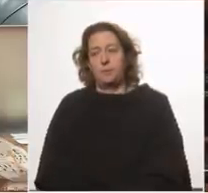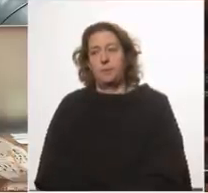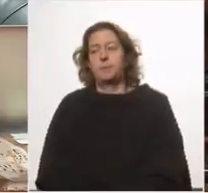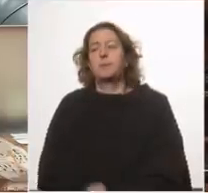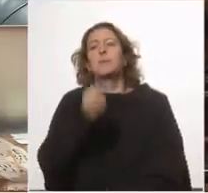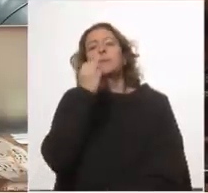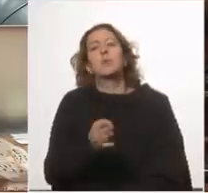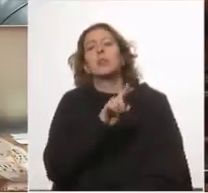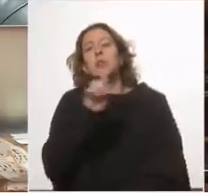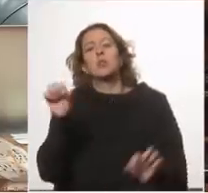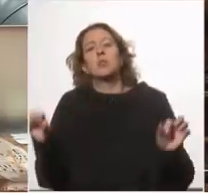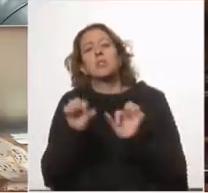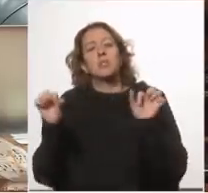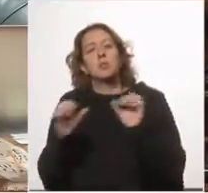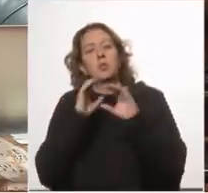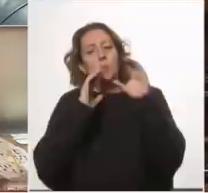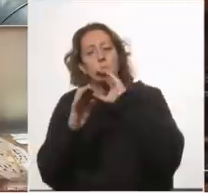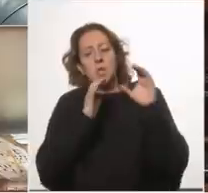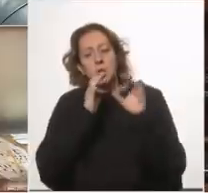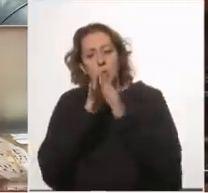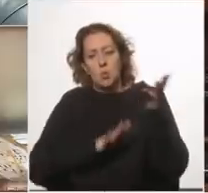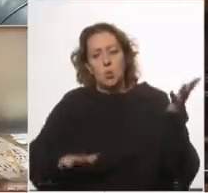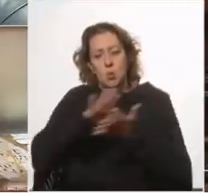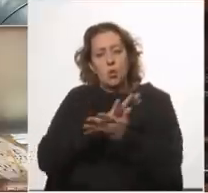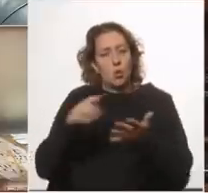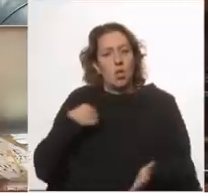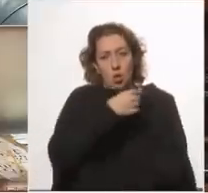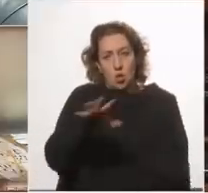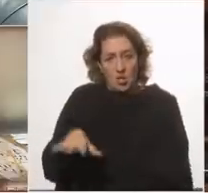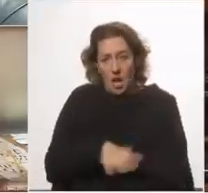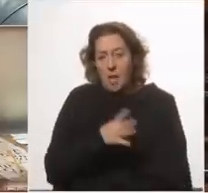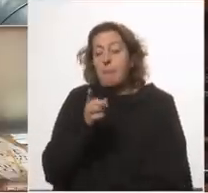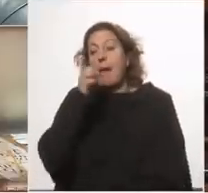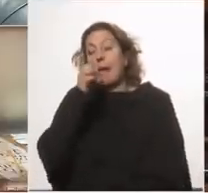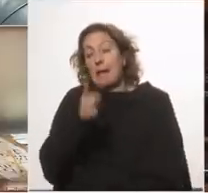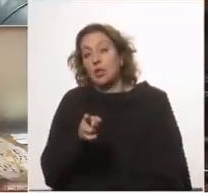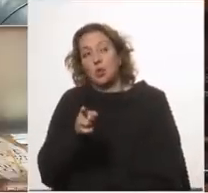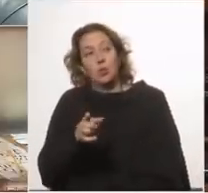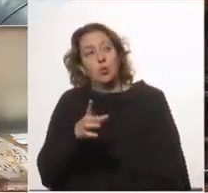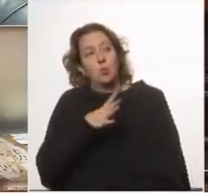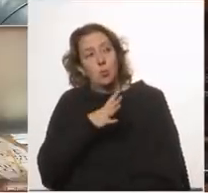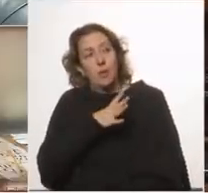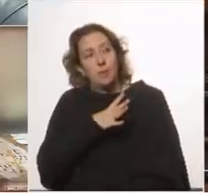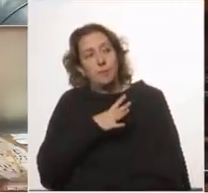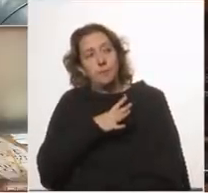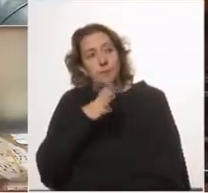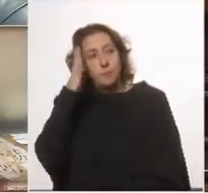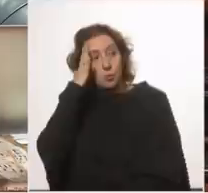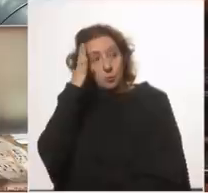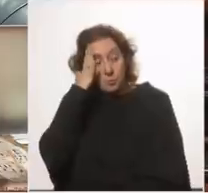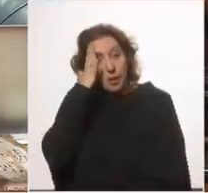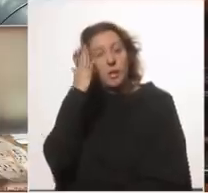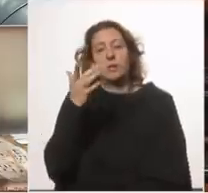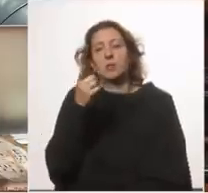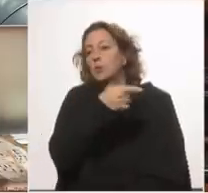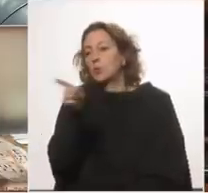¿por qué no se hizo comunicación a los sectores sociales para que estos tuvieran referencia con sus